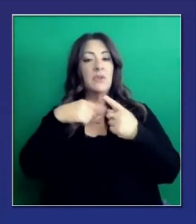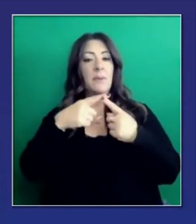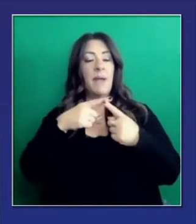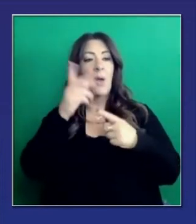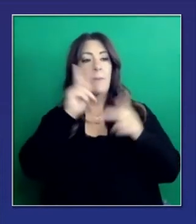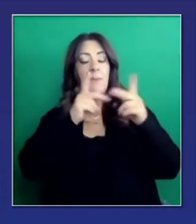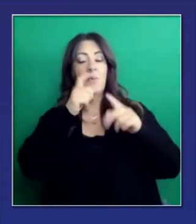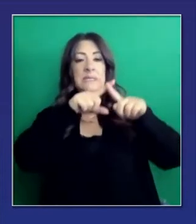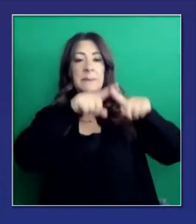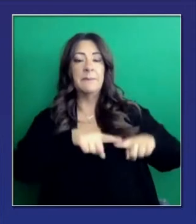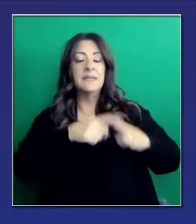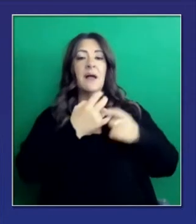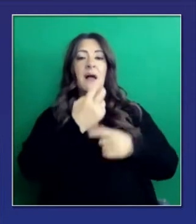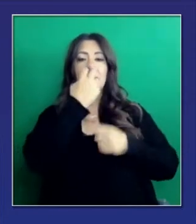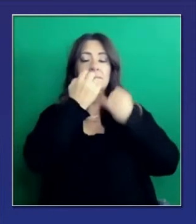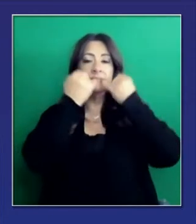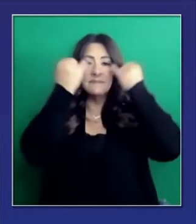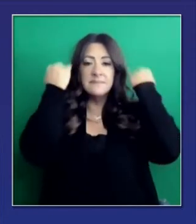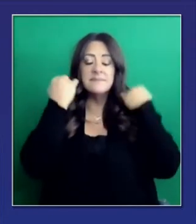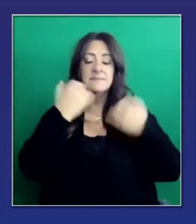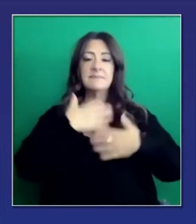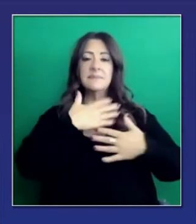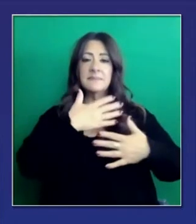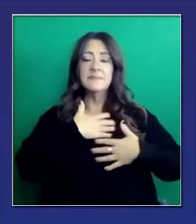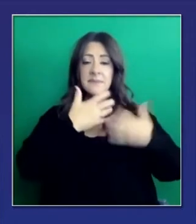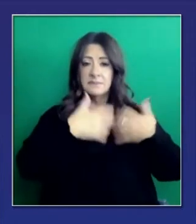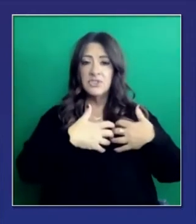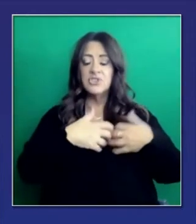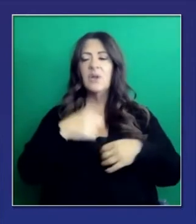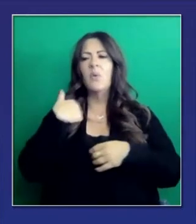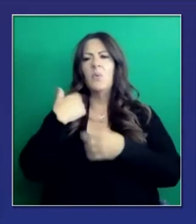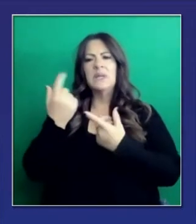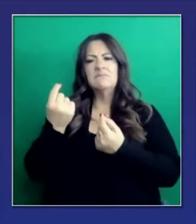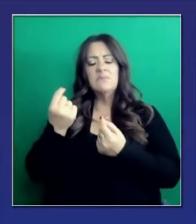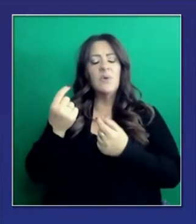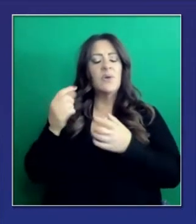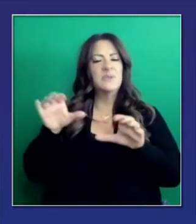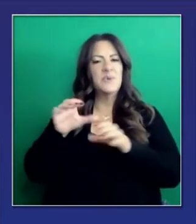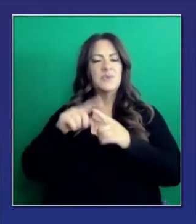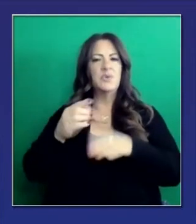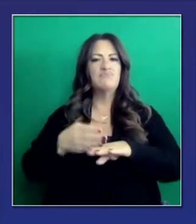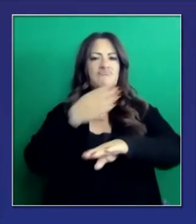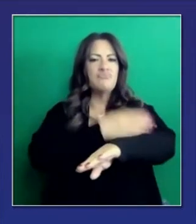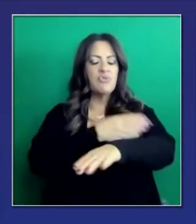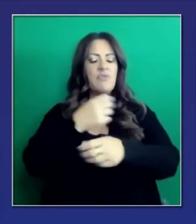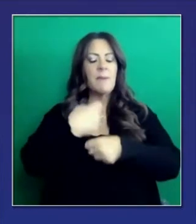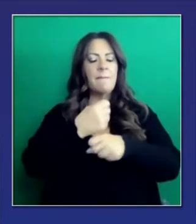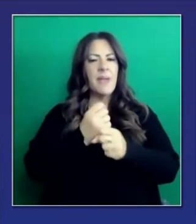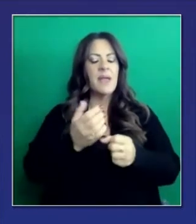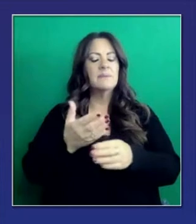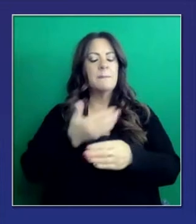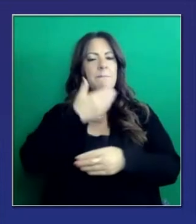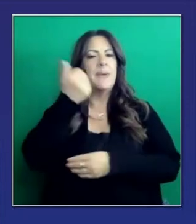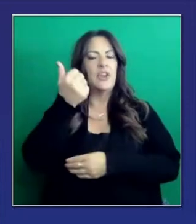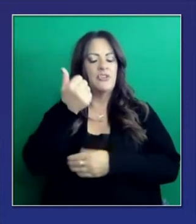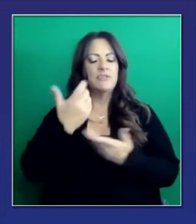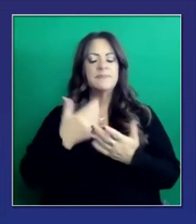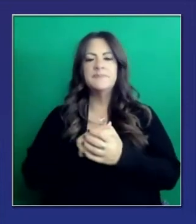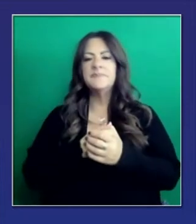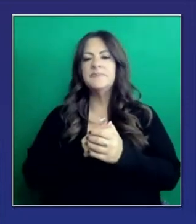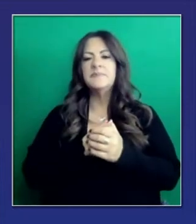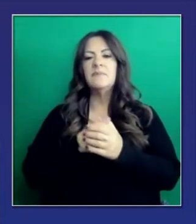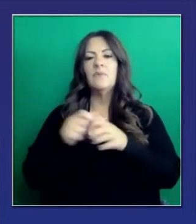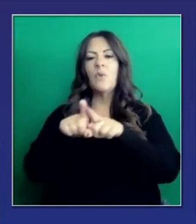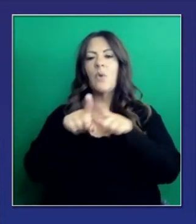últimas semanas. Las pruebas, el oxígeno, hemos hecho intervenciones en diferentes centros con el oxígeno y hemos hecho